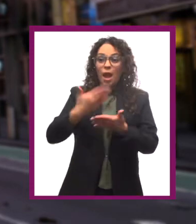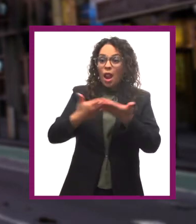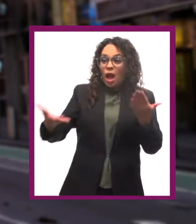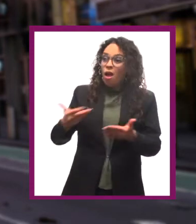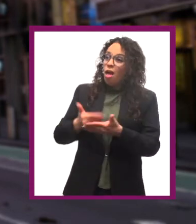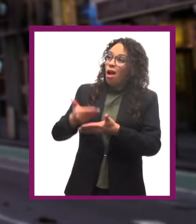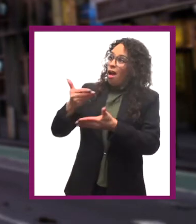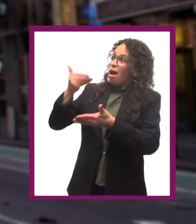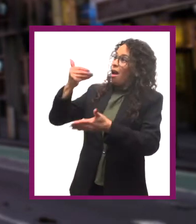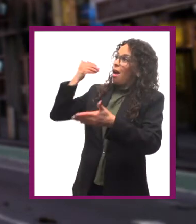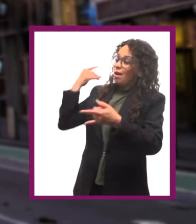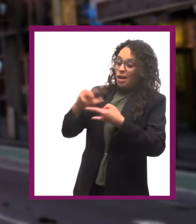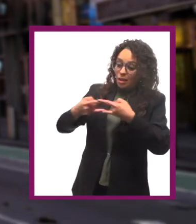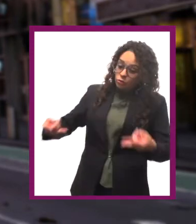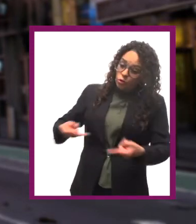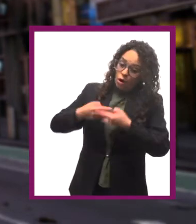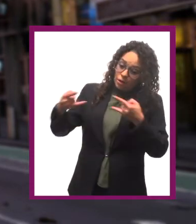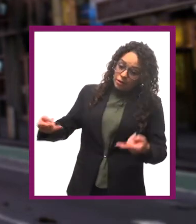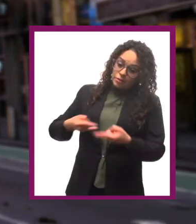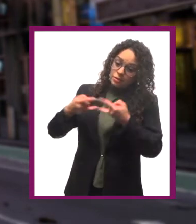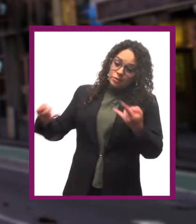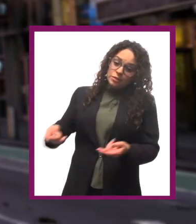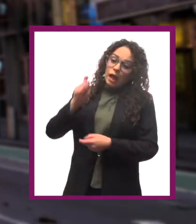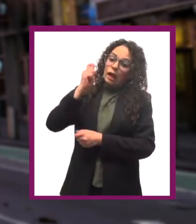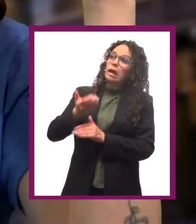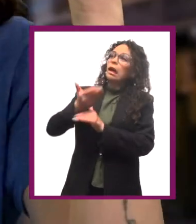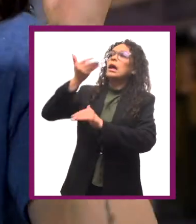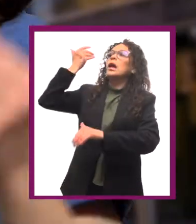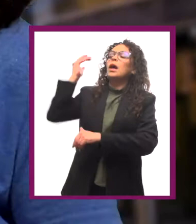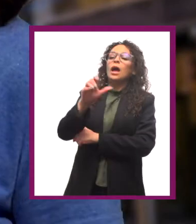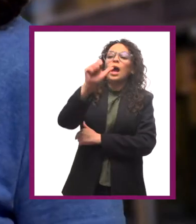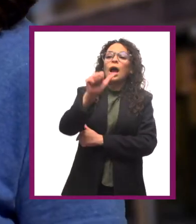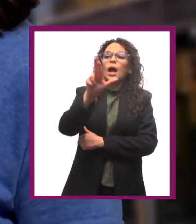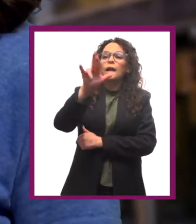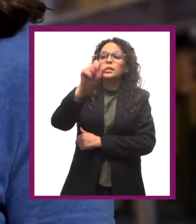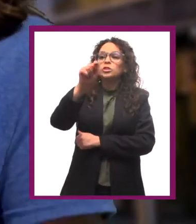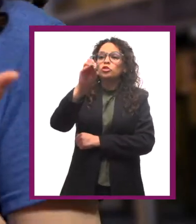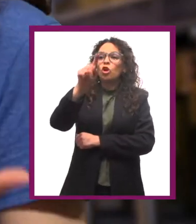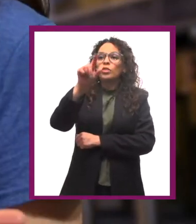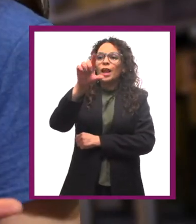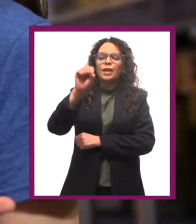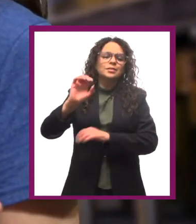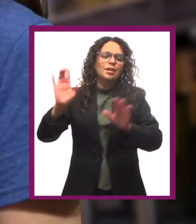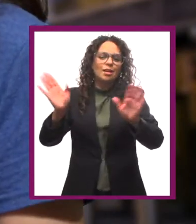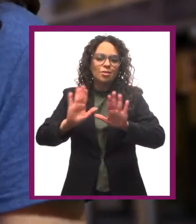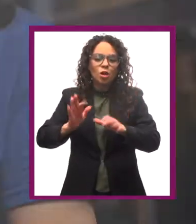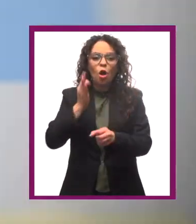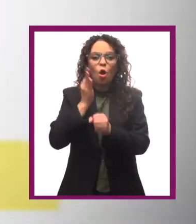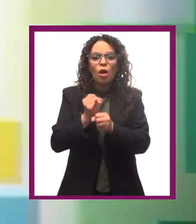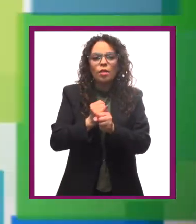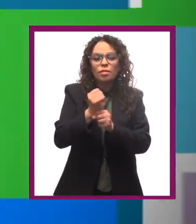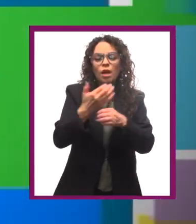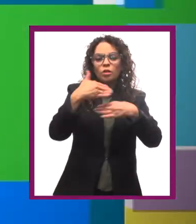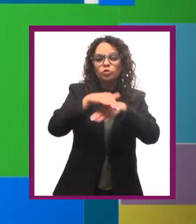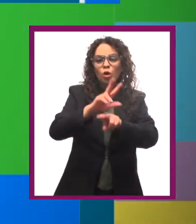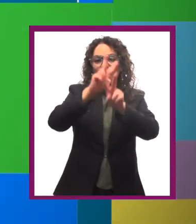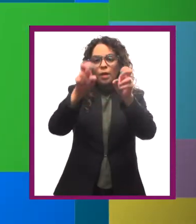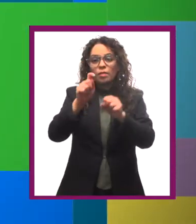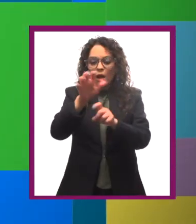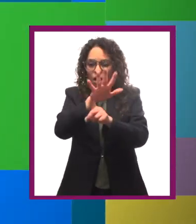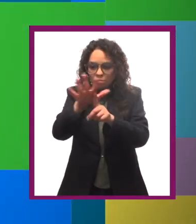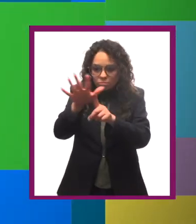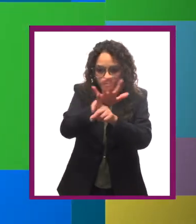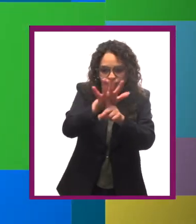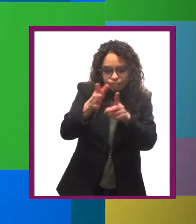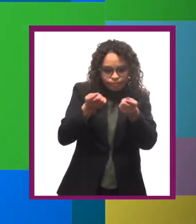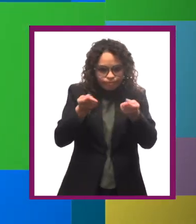pero ahora no quiero que nos vayamos tan atrás en la historia y hablar de la retórica de Aristóteles. Quiero que investiguemos algunos puntos sobre el tema de la